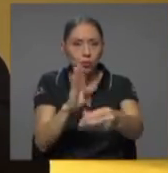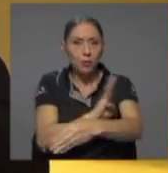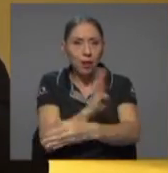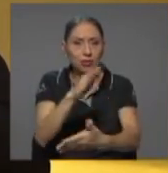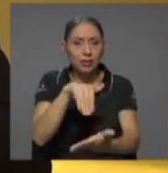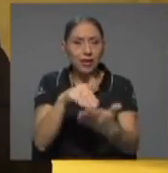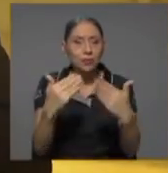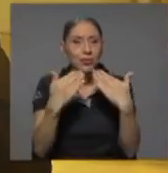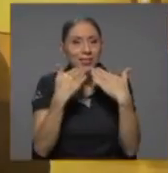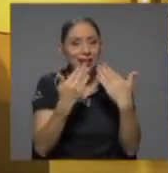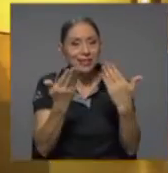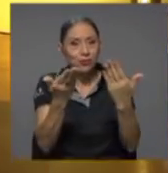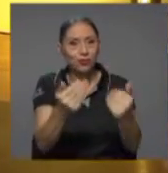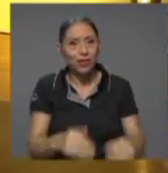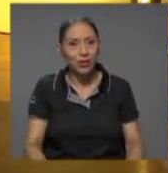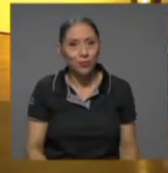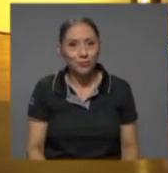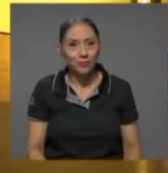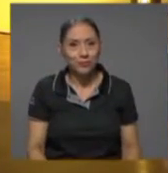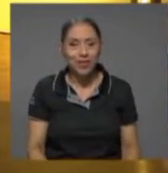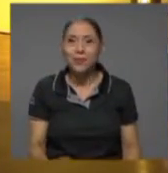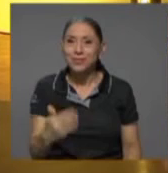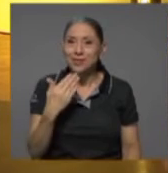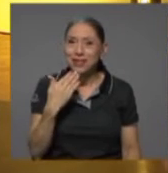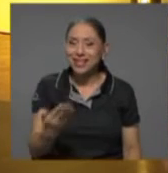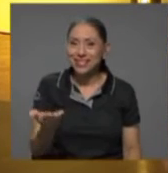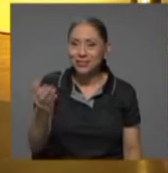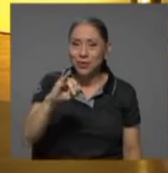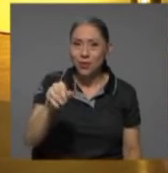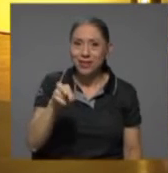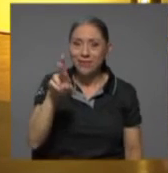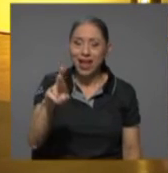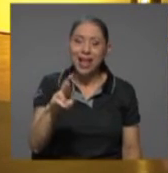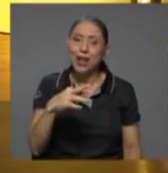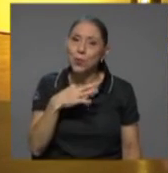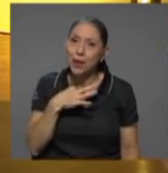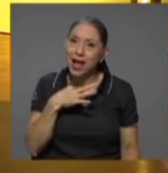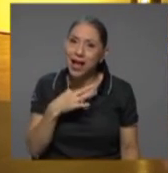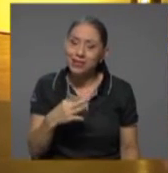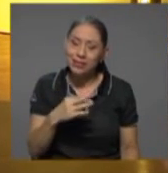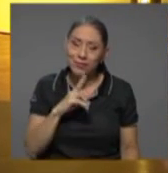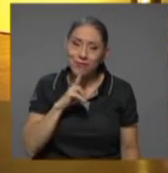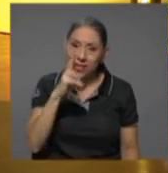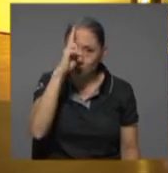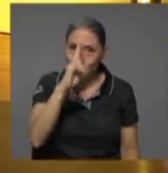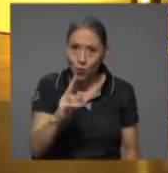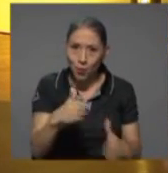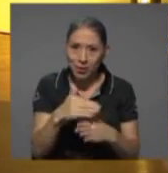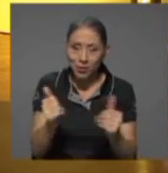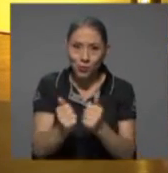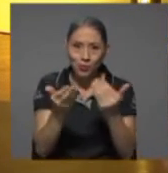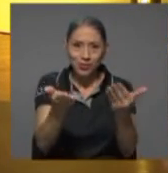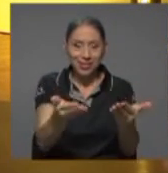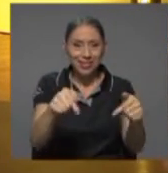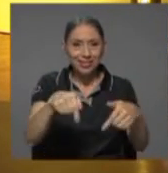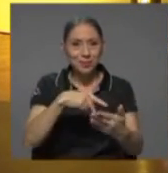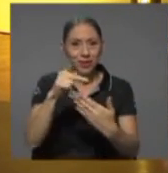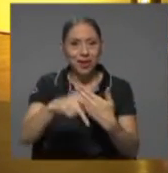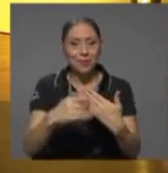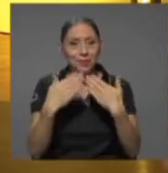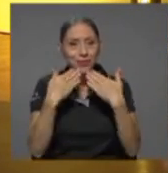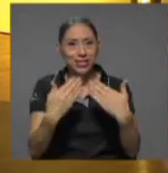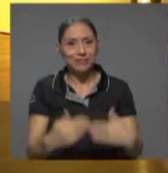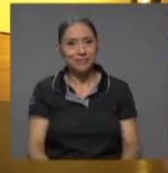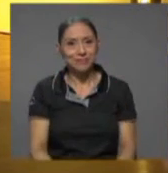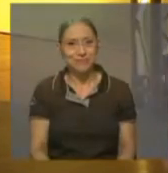Central. Muchas gracias, don Rodrigo. Muchísimas gracias, don Juan Rafael. Un placer y un verdadero honor compartir con ustedes en este programa. Muchísimas